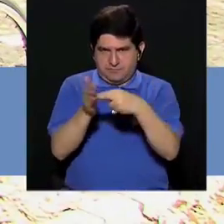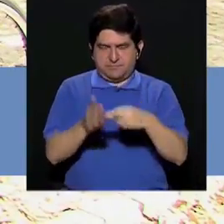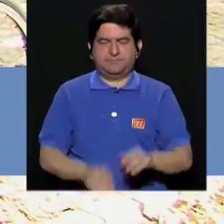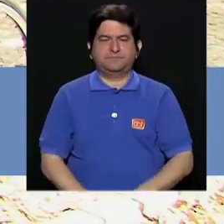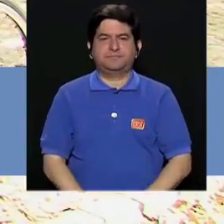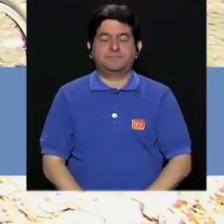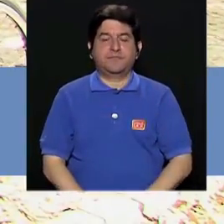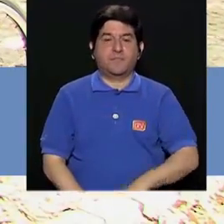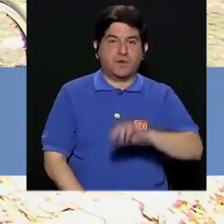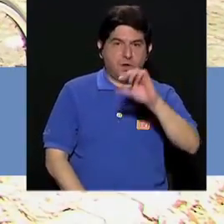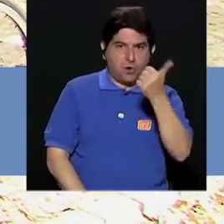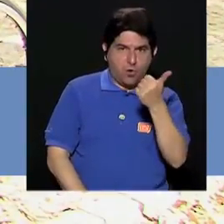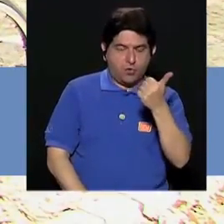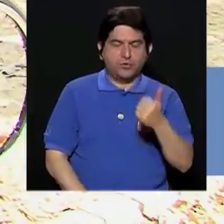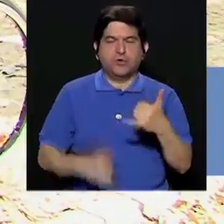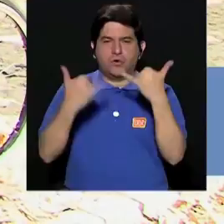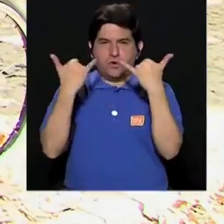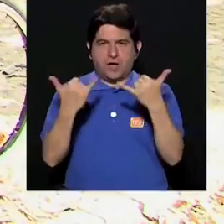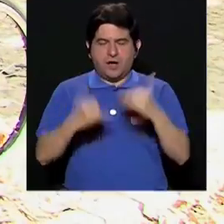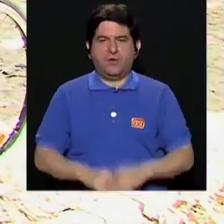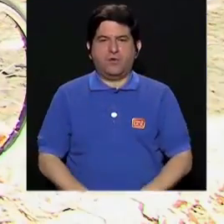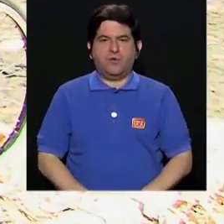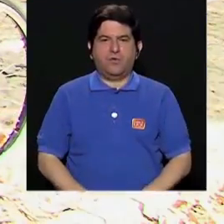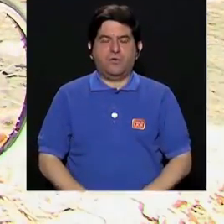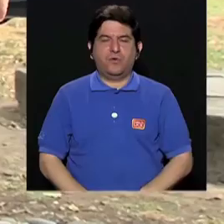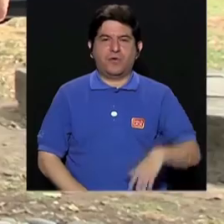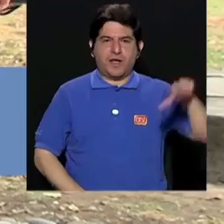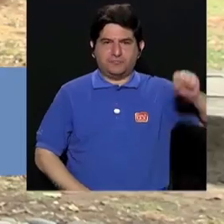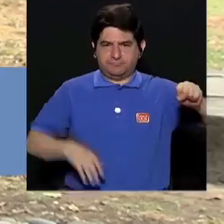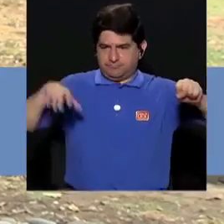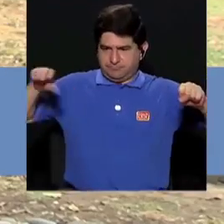a hacer otro agarre. Lo vamos a agarrar en la barra del medio y empujamos.